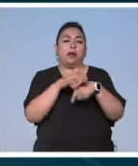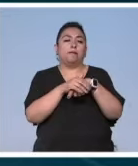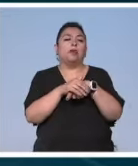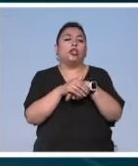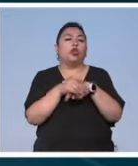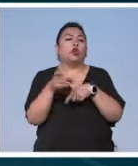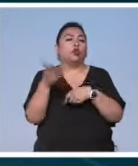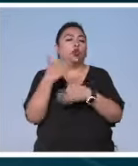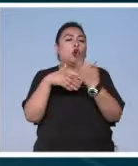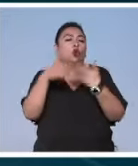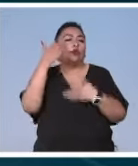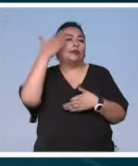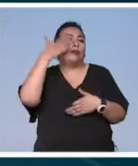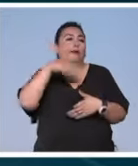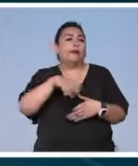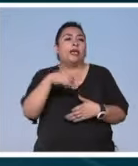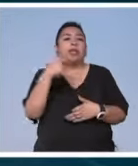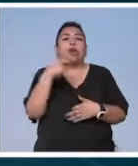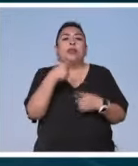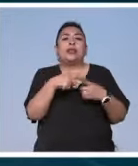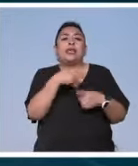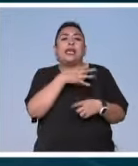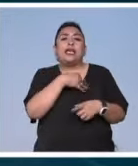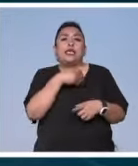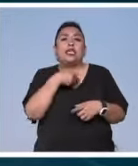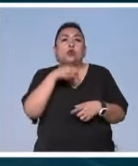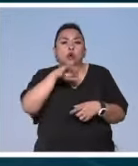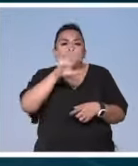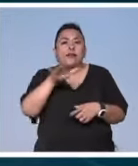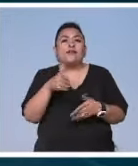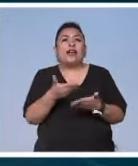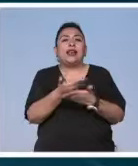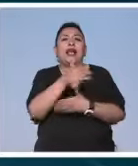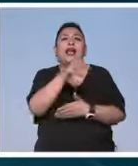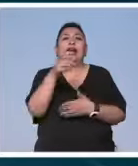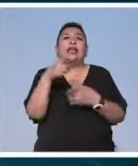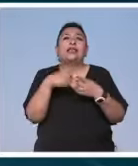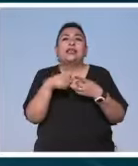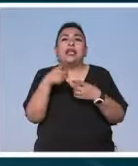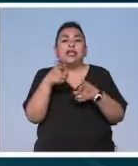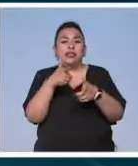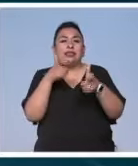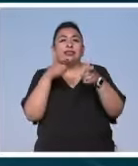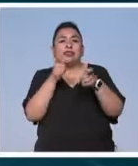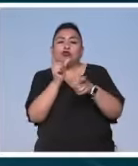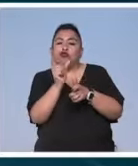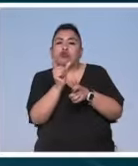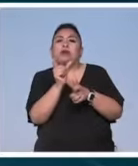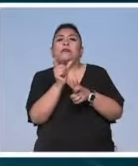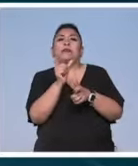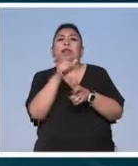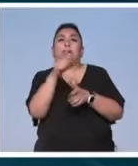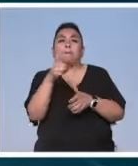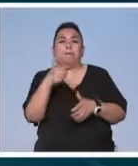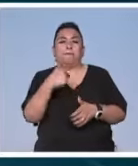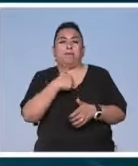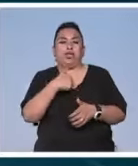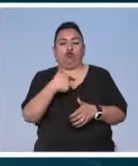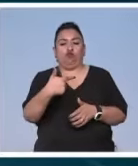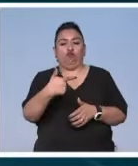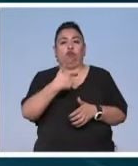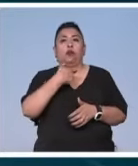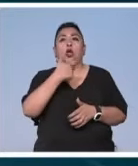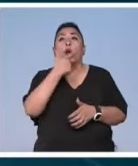todo lo sabía desde el nombre del hijo que iban a ser hasta el calibre de las balas del Mauser en el pecho del hombre